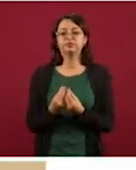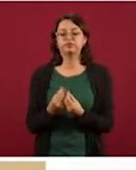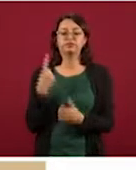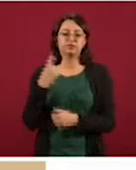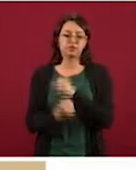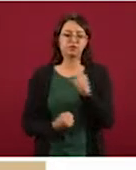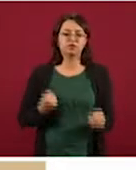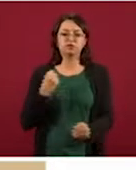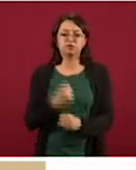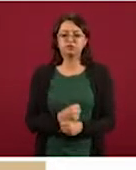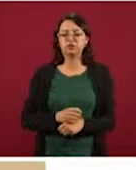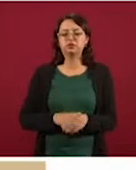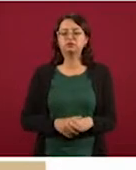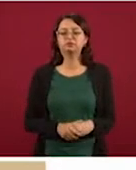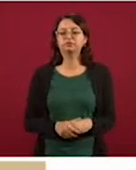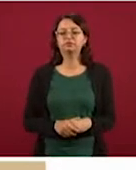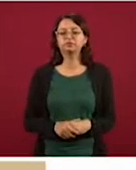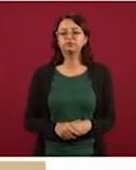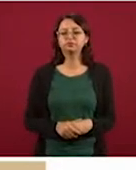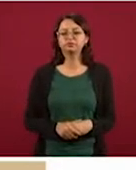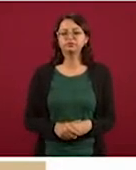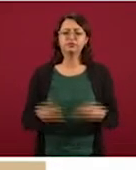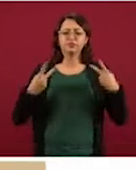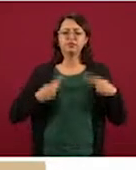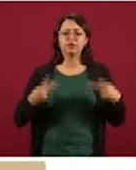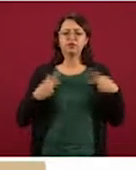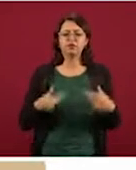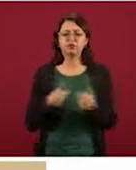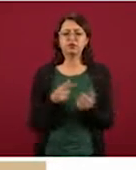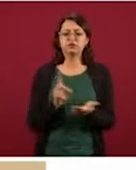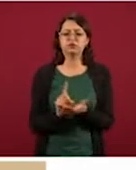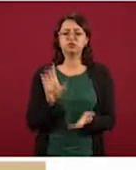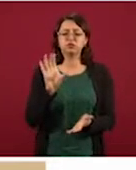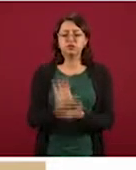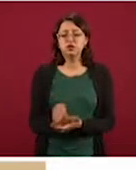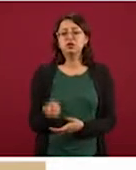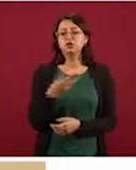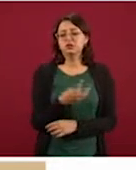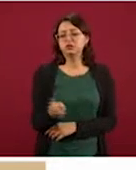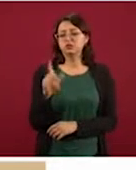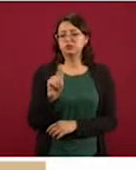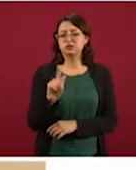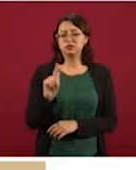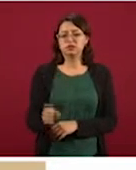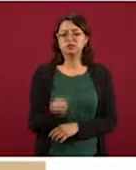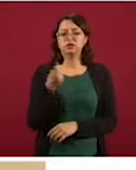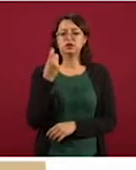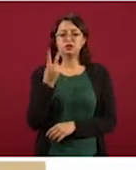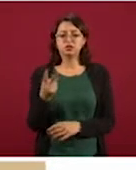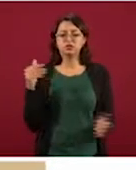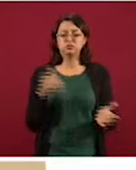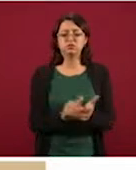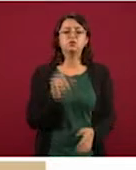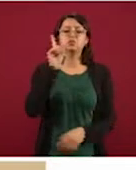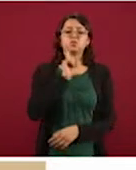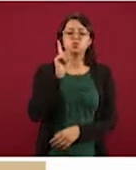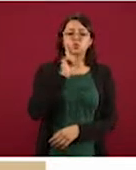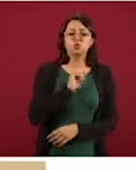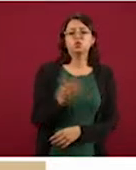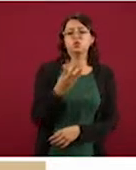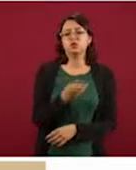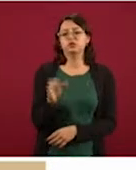De este universo de personas con discapacidad, 372 mil son mujeres y